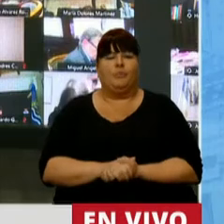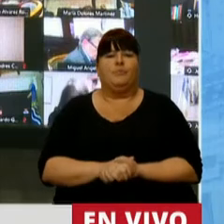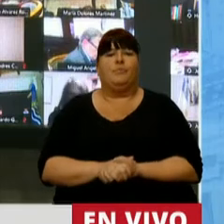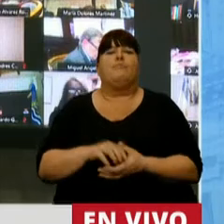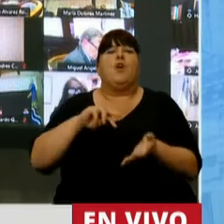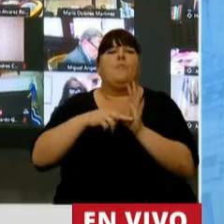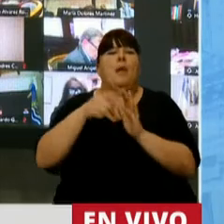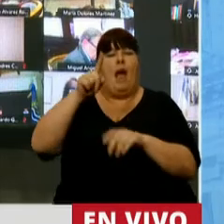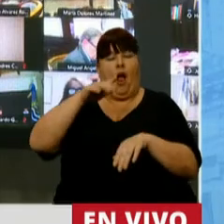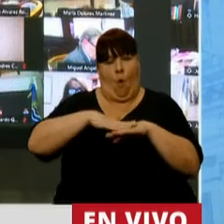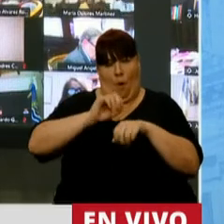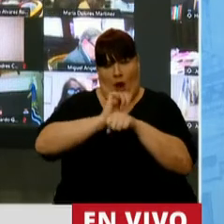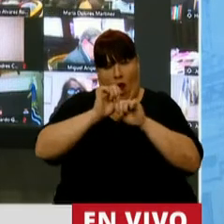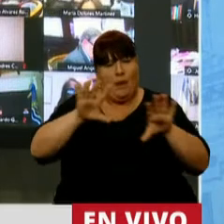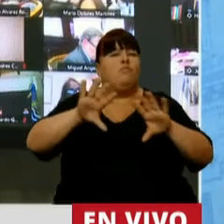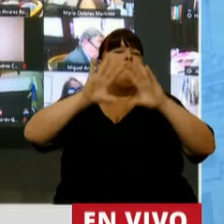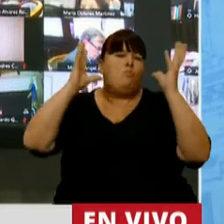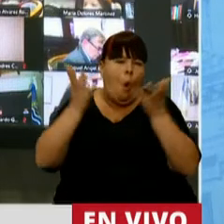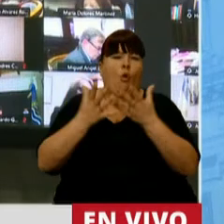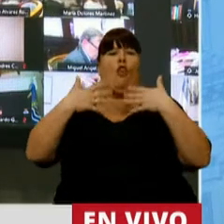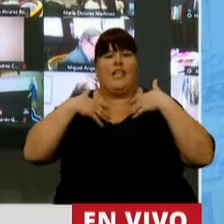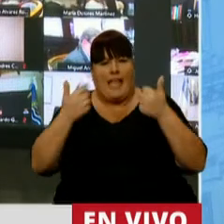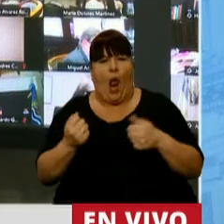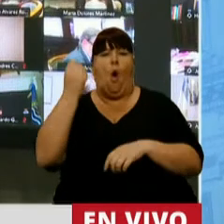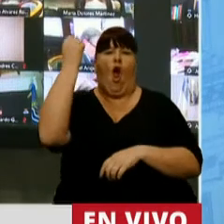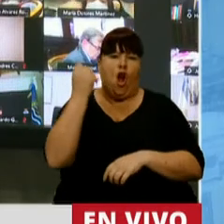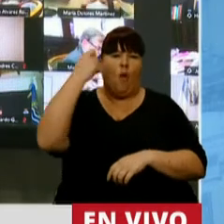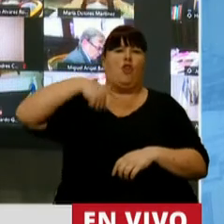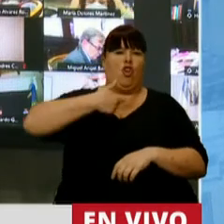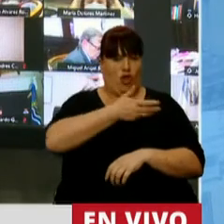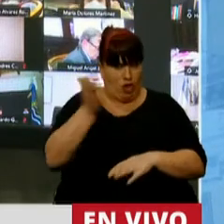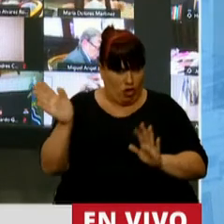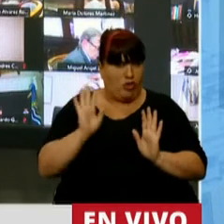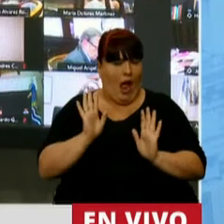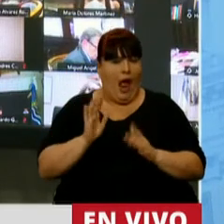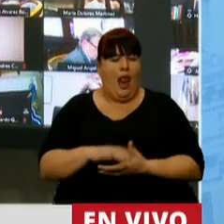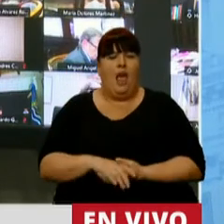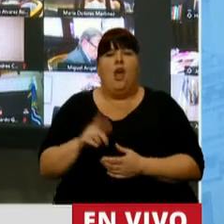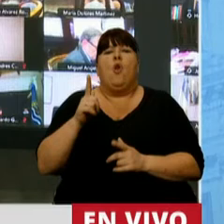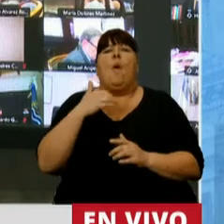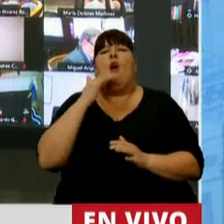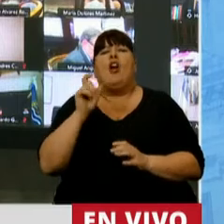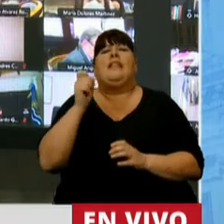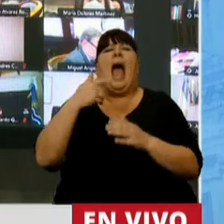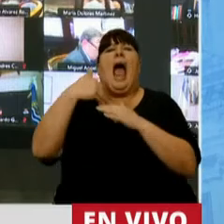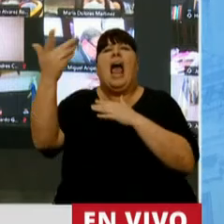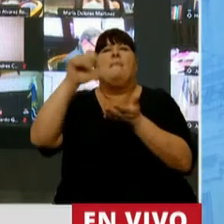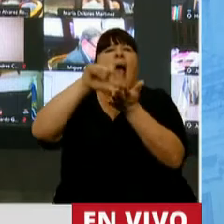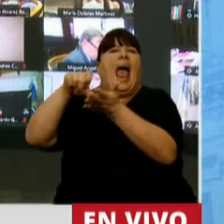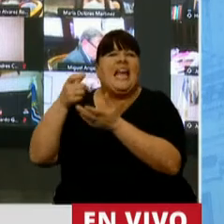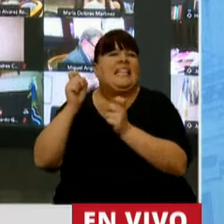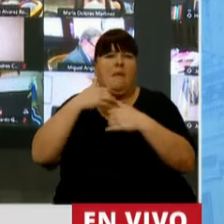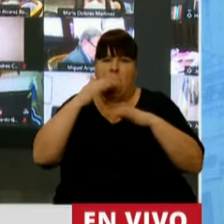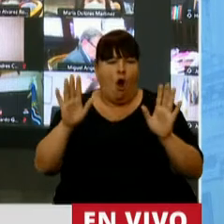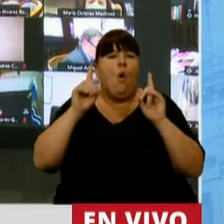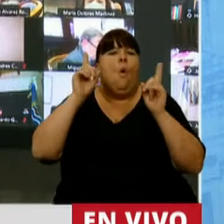generada por la pandemia, que es una crisis mundial, sanitaria, económica y social, que no reconoce ni fronteras, ni